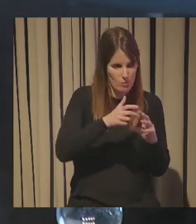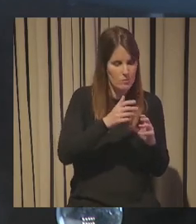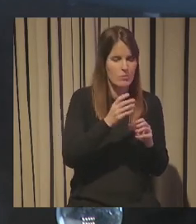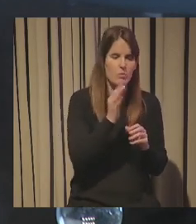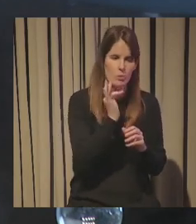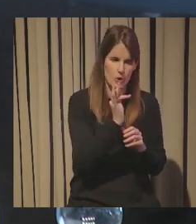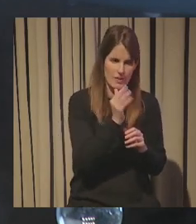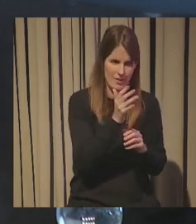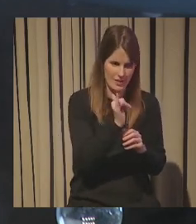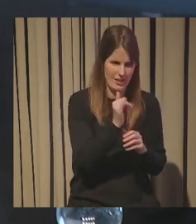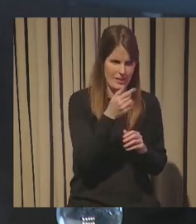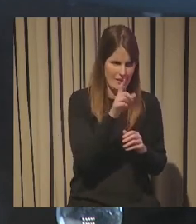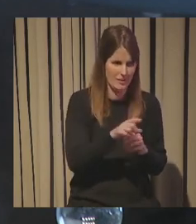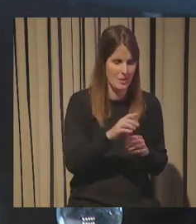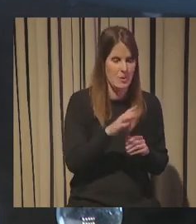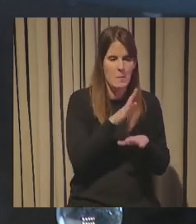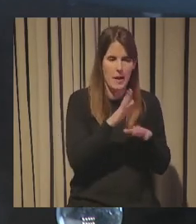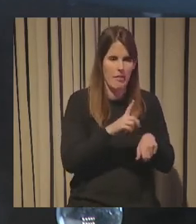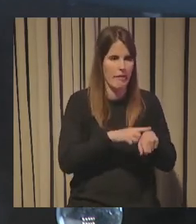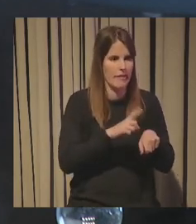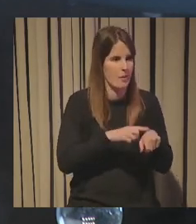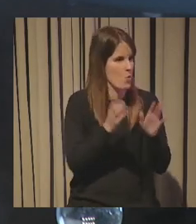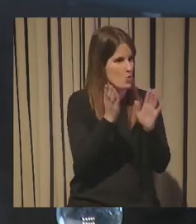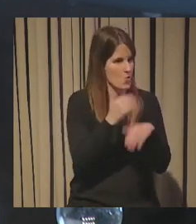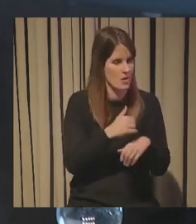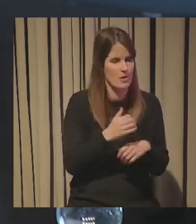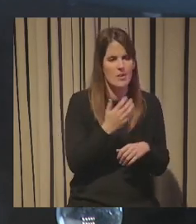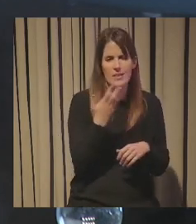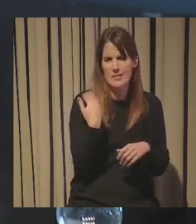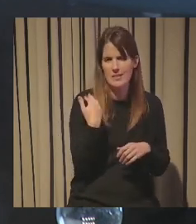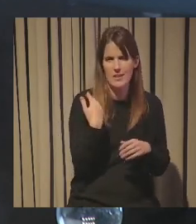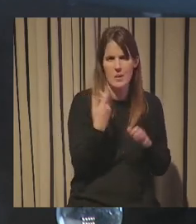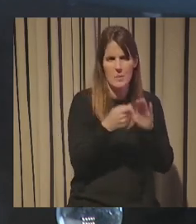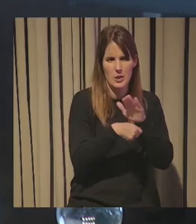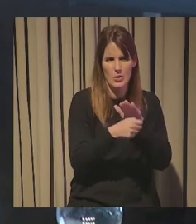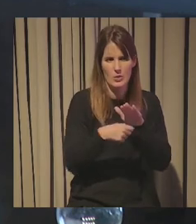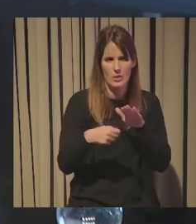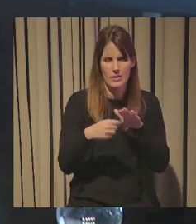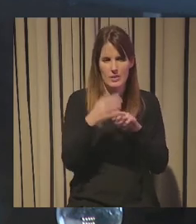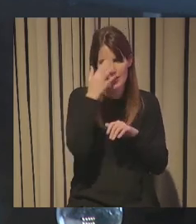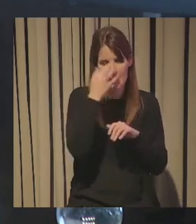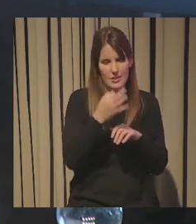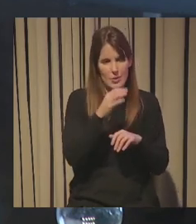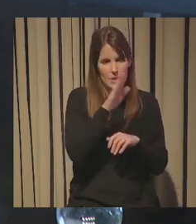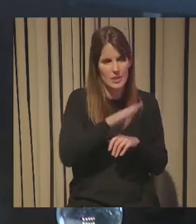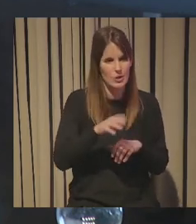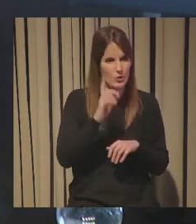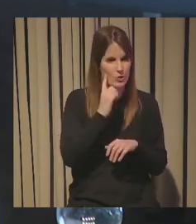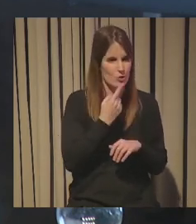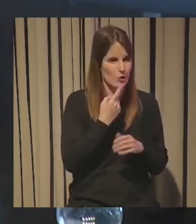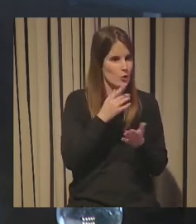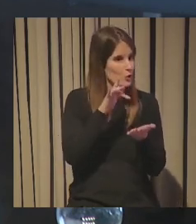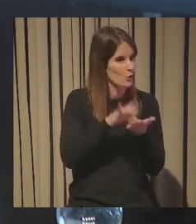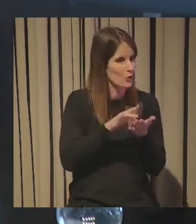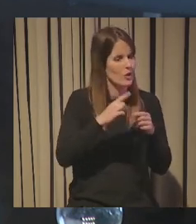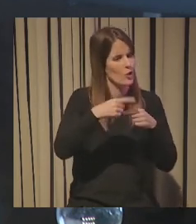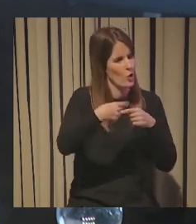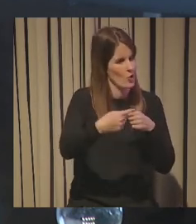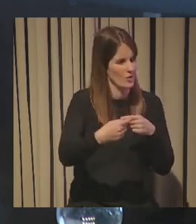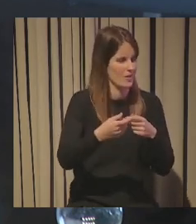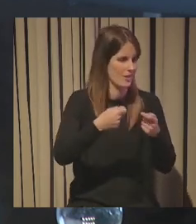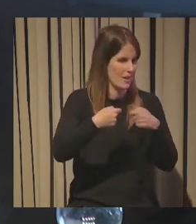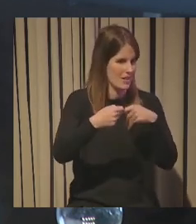no tienen en Vitoria creo un niño sordomudo solía ir todos los días